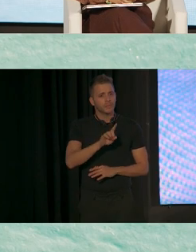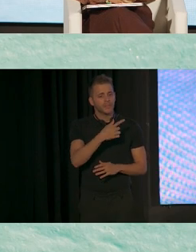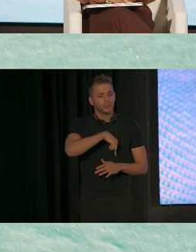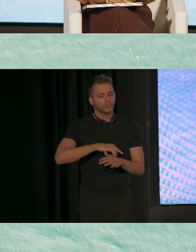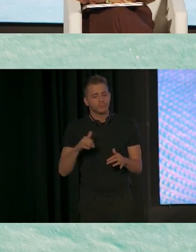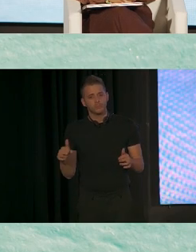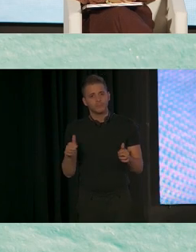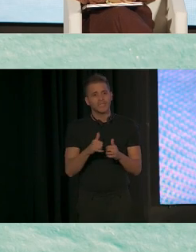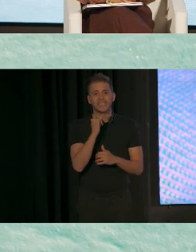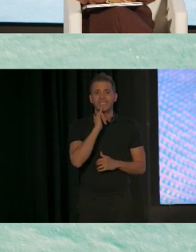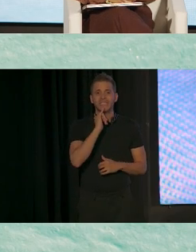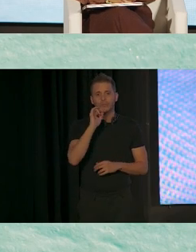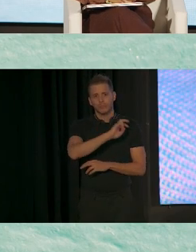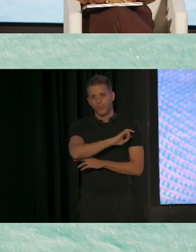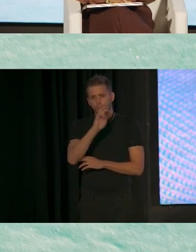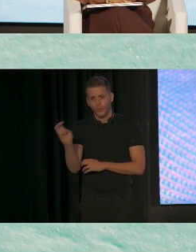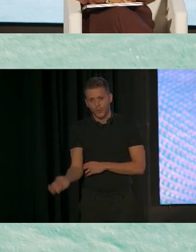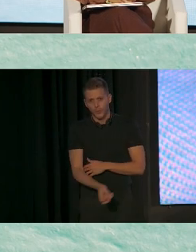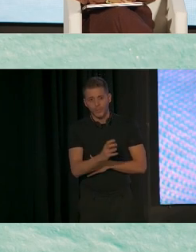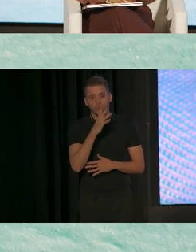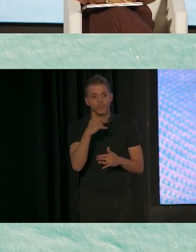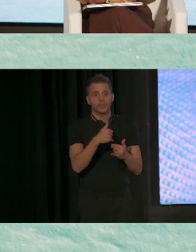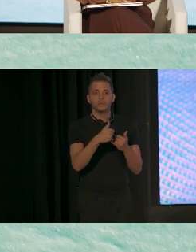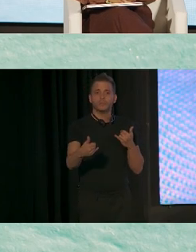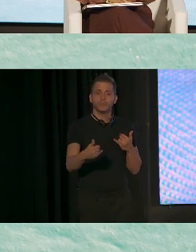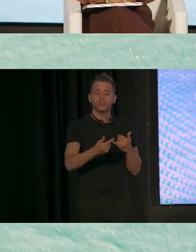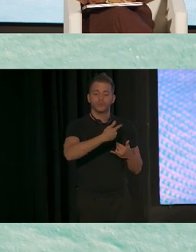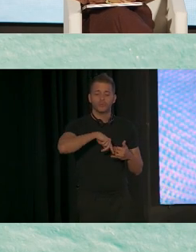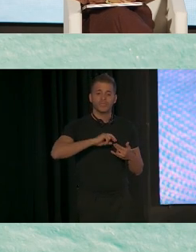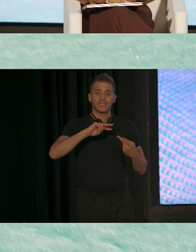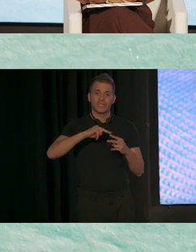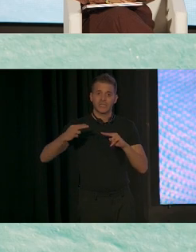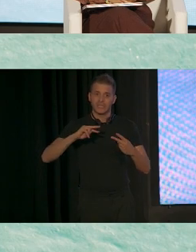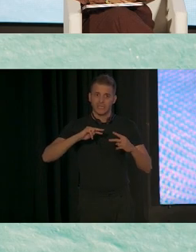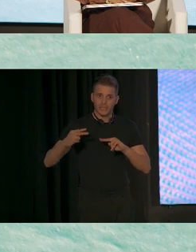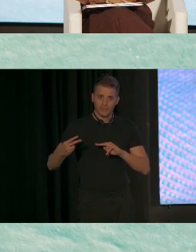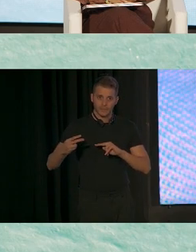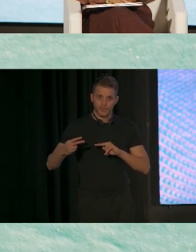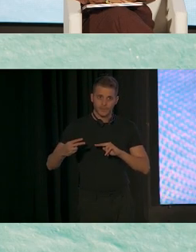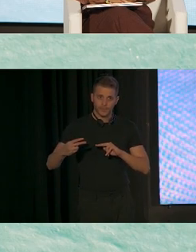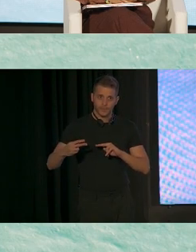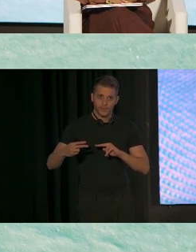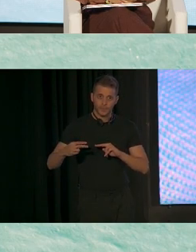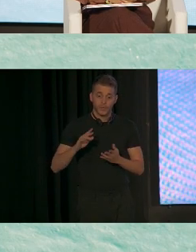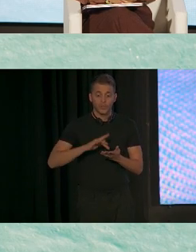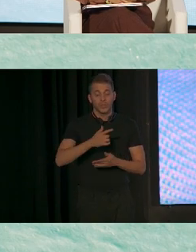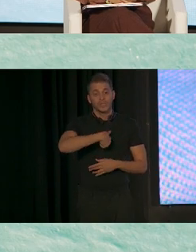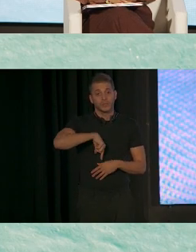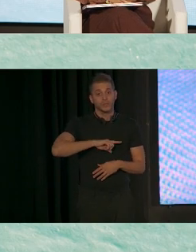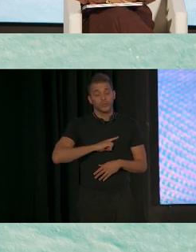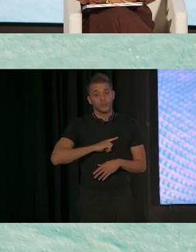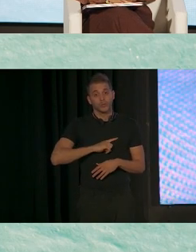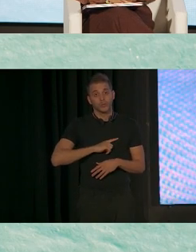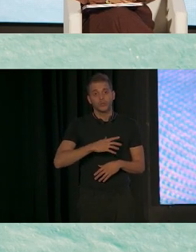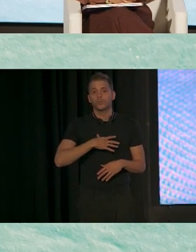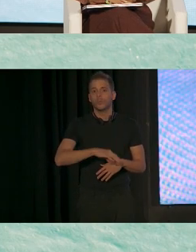en muchos otros idiomas a través de nuestra línea de interpretación, donde podemos asistir en más de 200